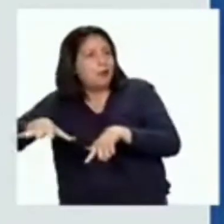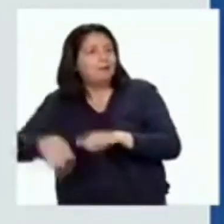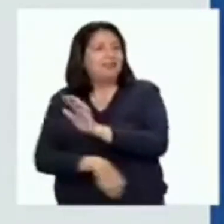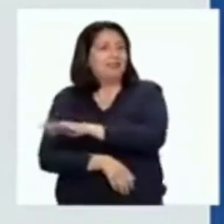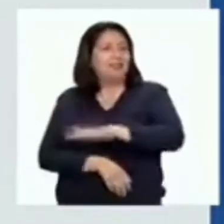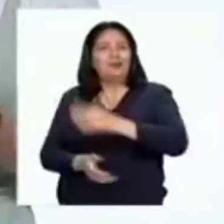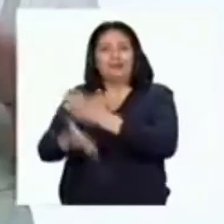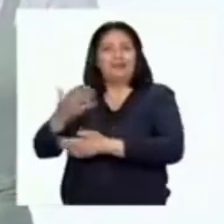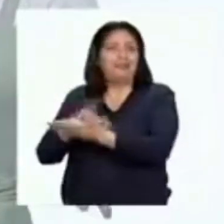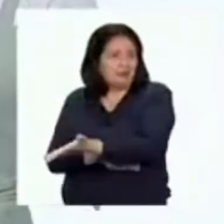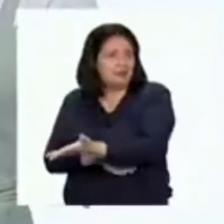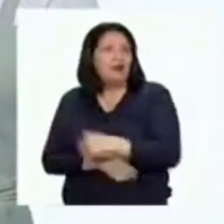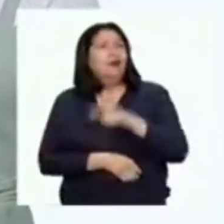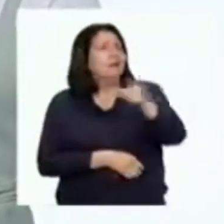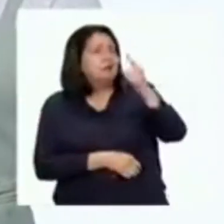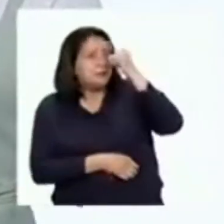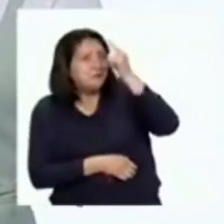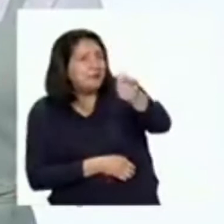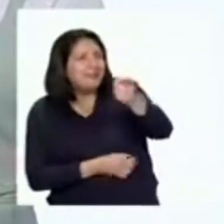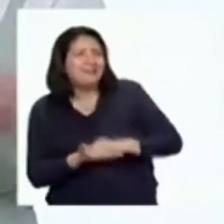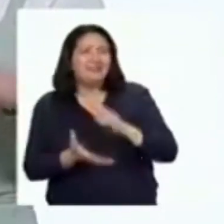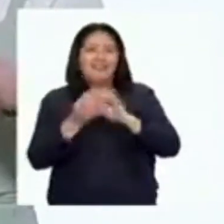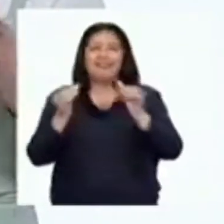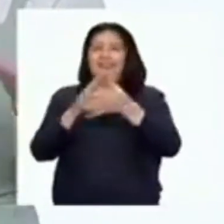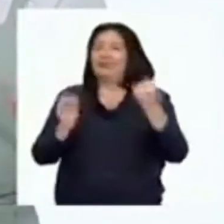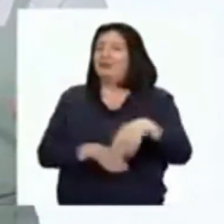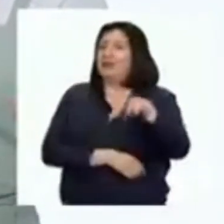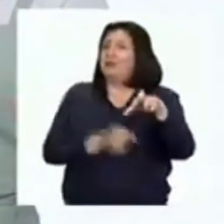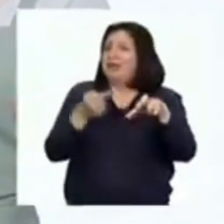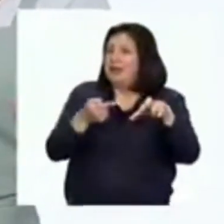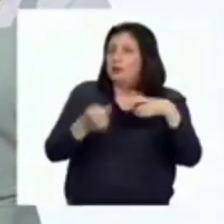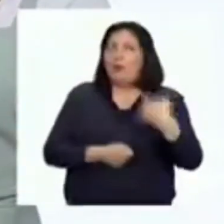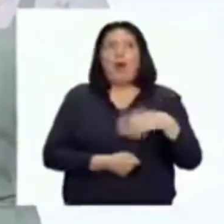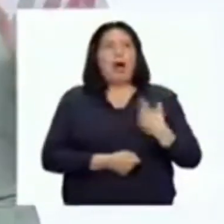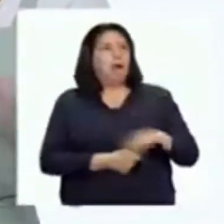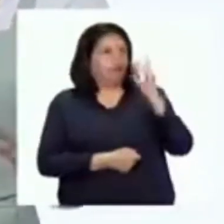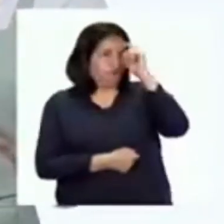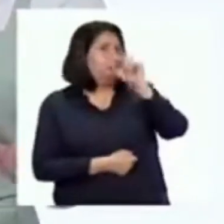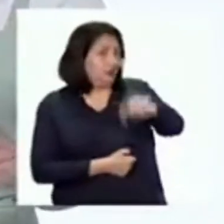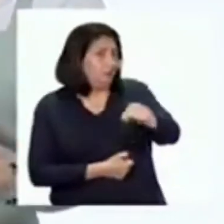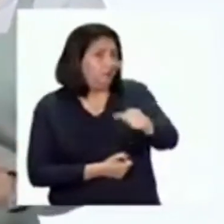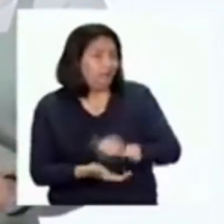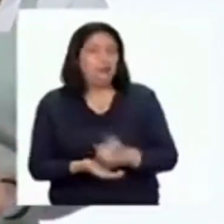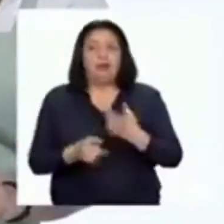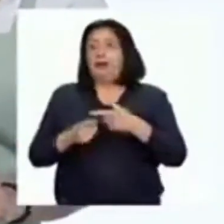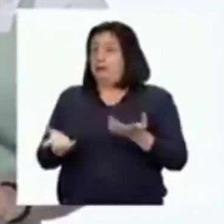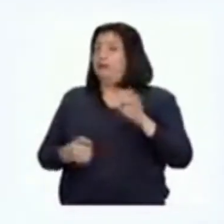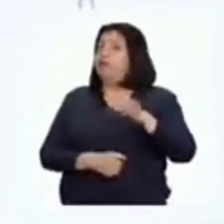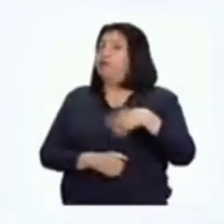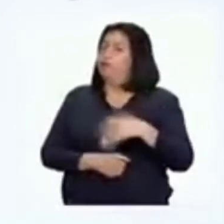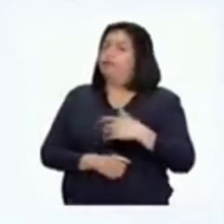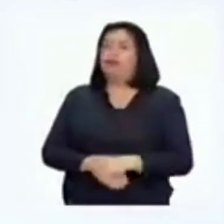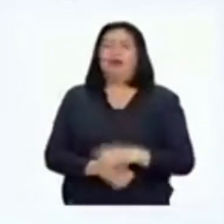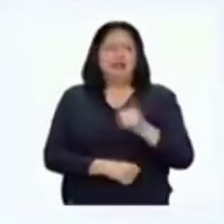con discapacidad. ¿Qué les pareció la historia de Pedro? ¿Fue una situación difícil? Bueno, sí que lo fue.